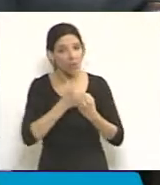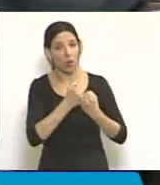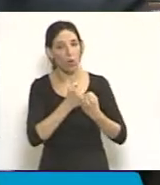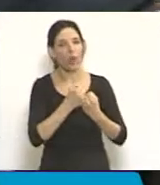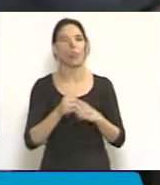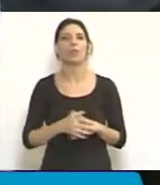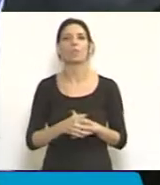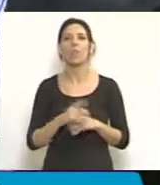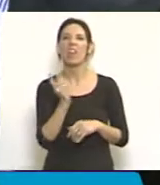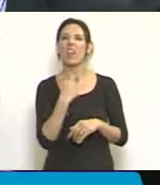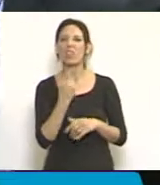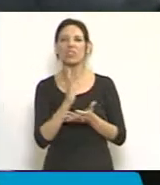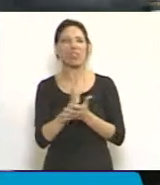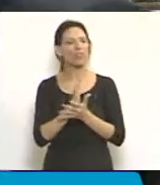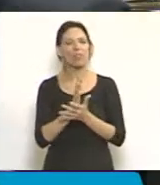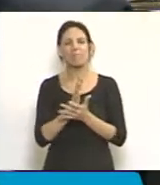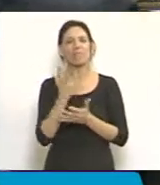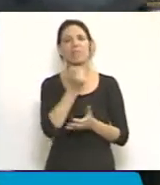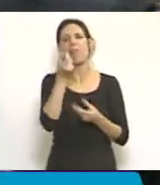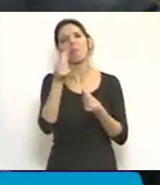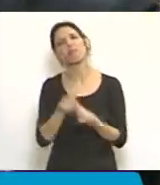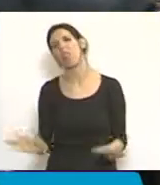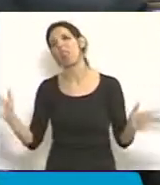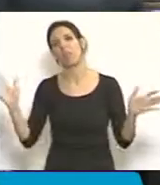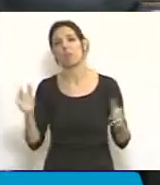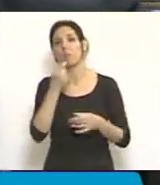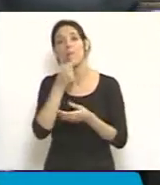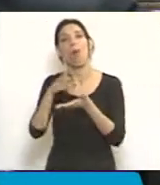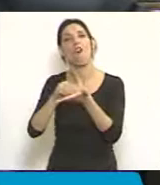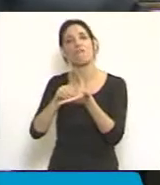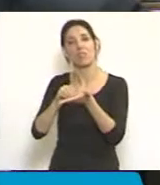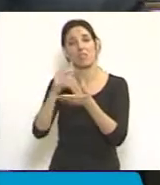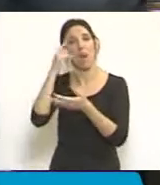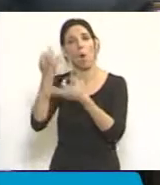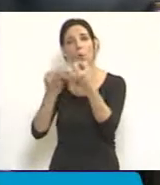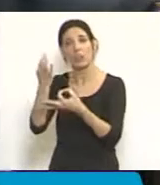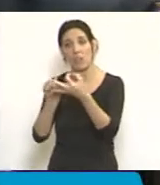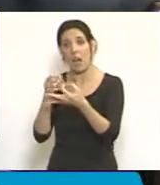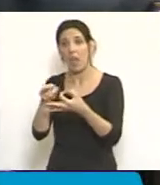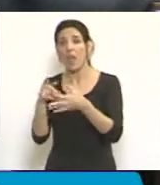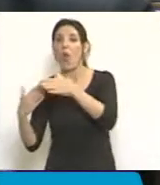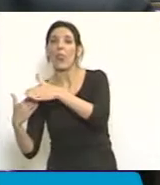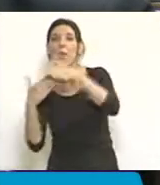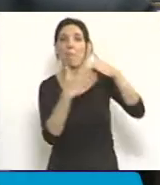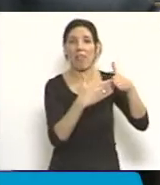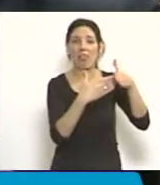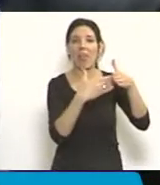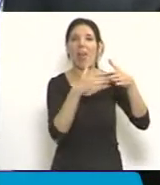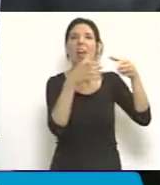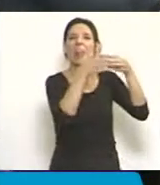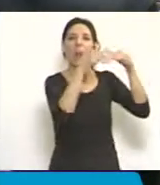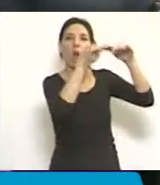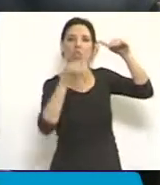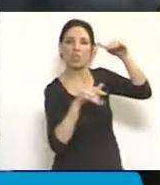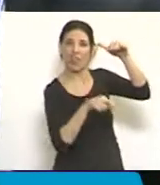Nos estamos perdiendo la oportunidad, por ejemplo, de que las oficinas judiciales dependan del Consejo de la Magistratura. Es decir, le estamos